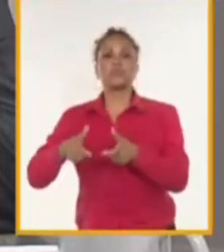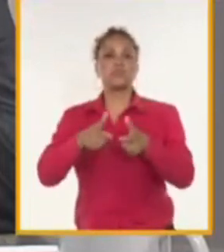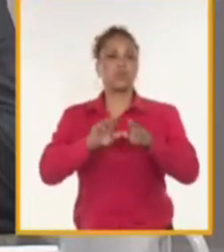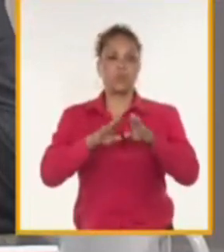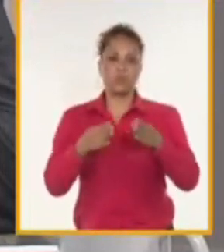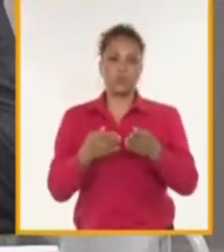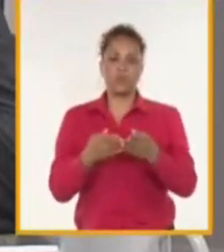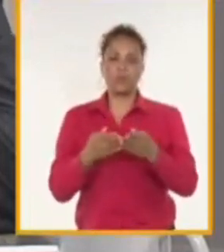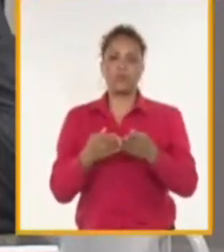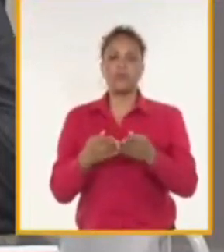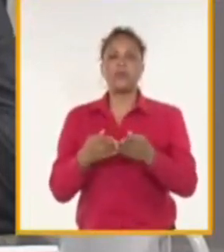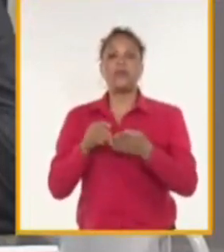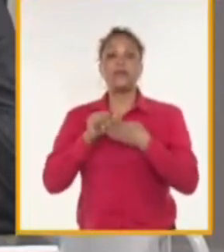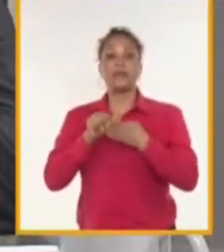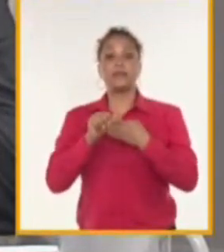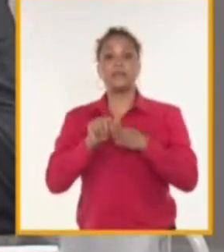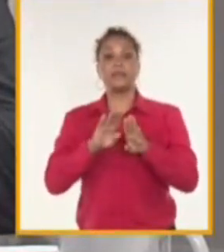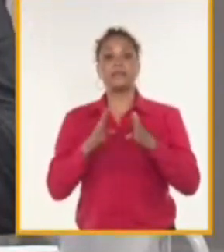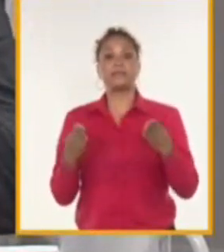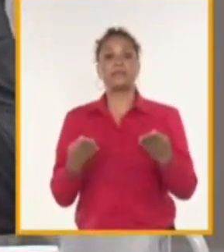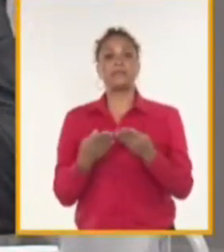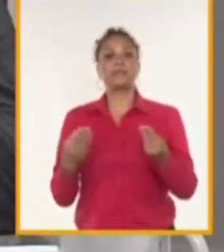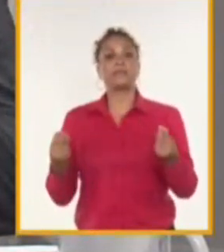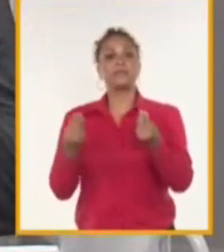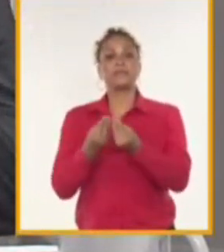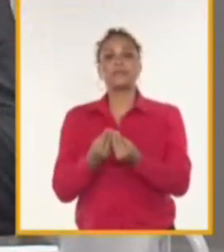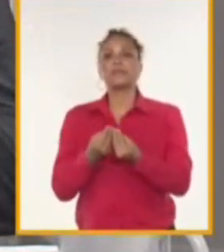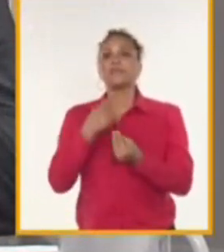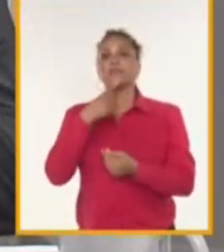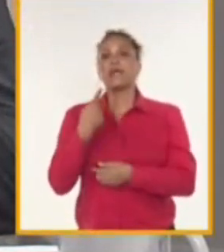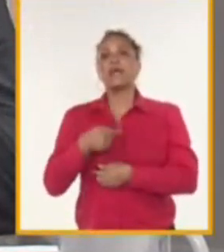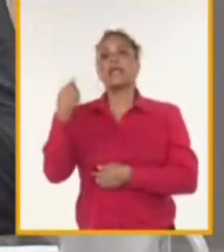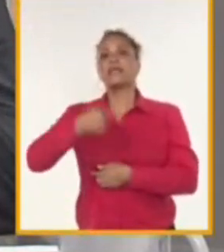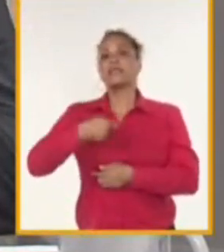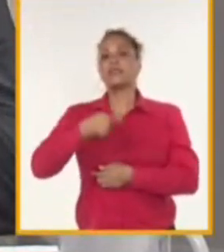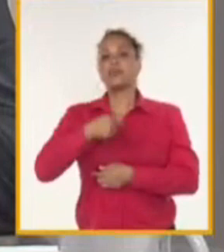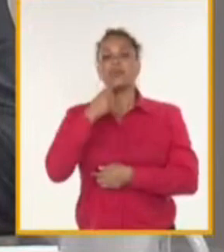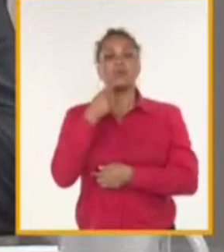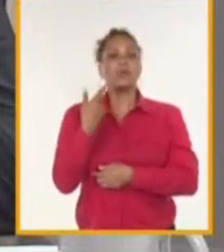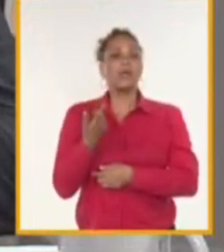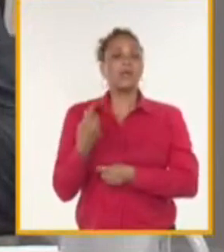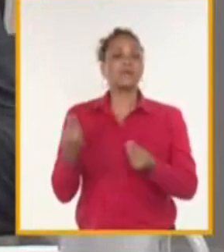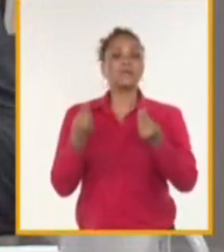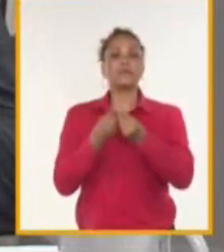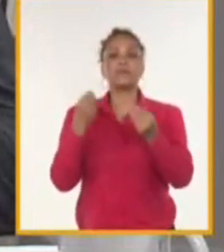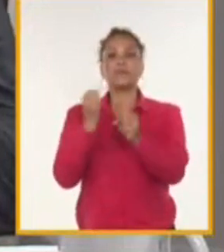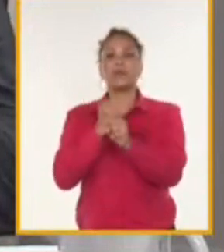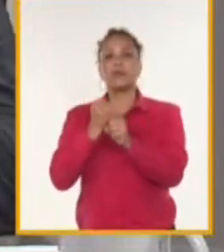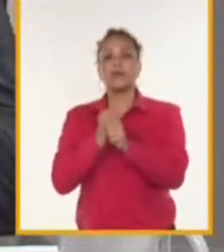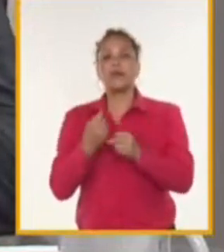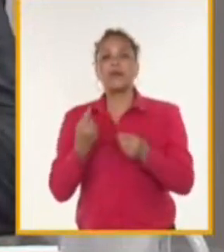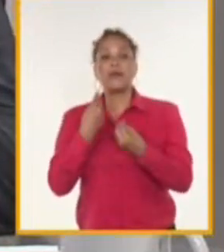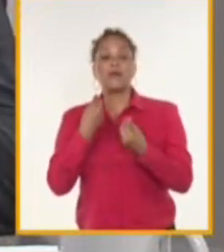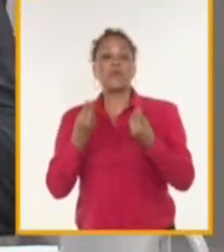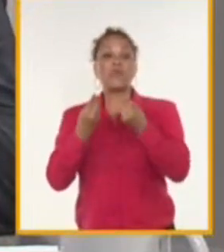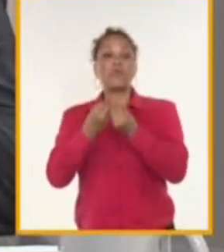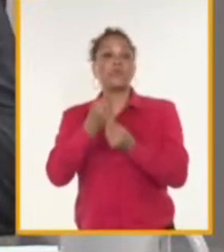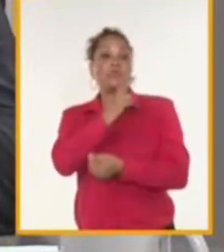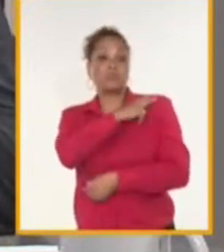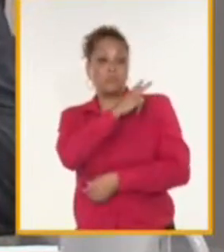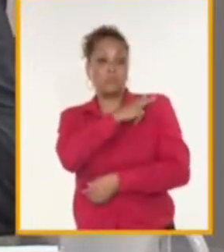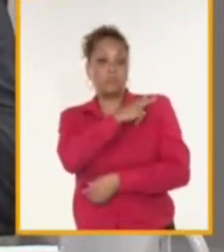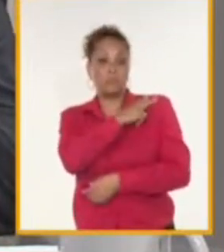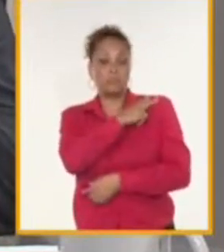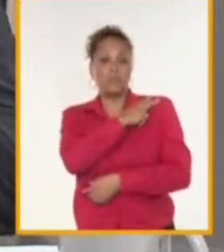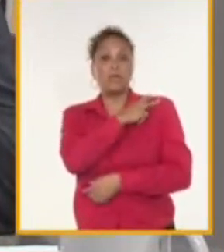de servicios, la primera decisión que adoptamos de conjunto con las autoridades fue precisamente